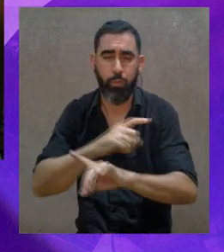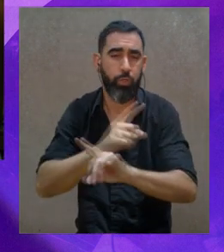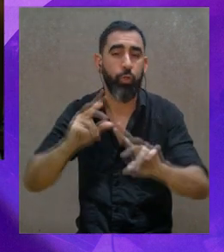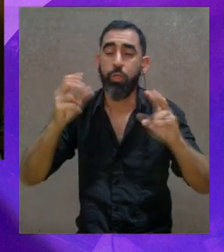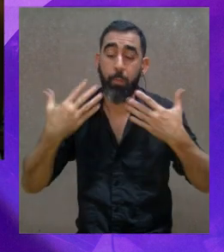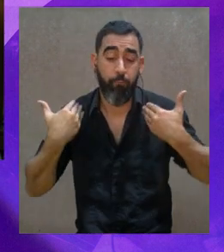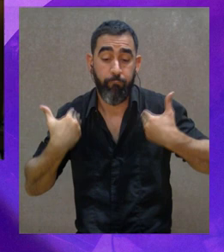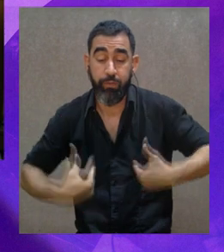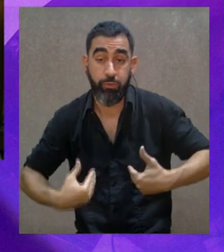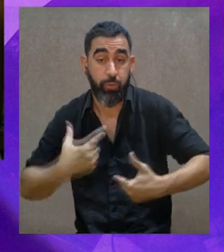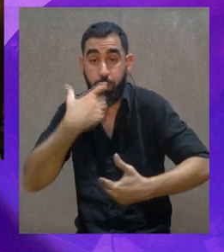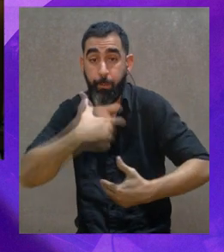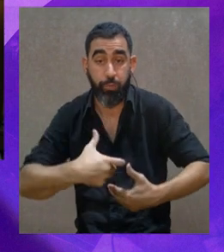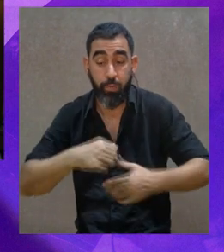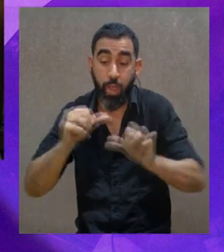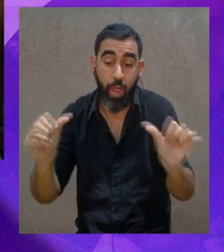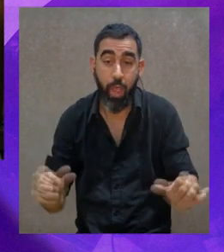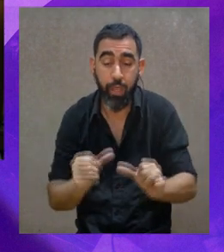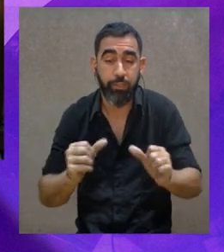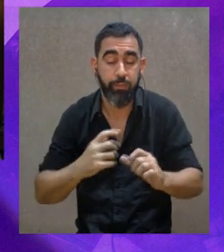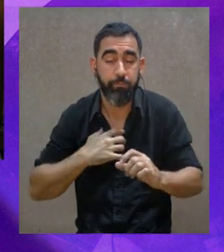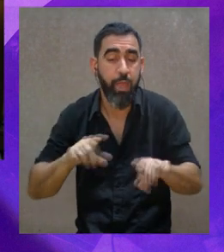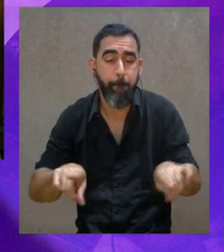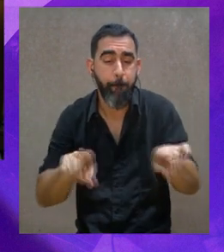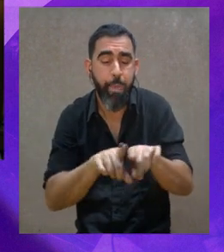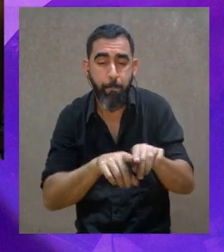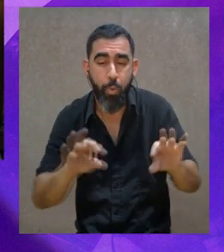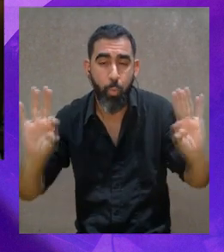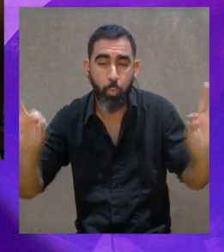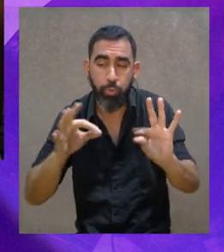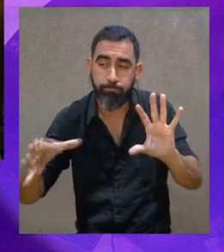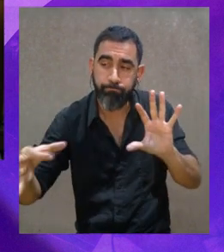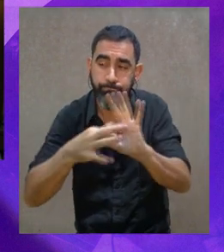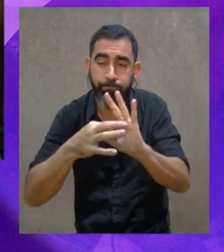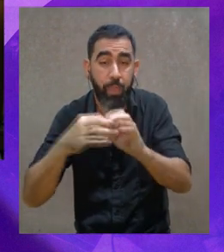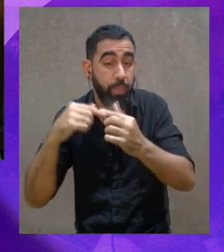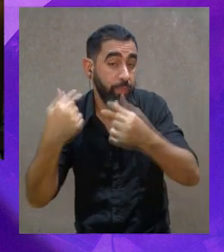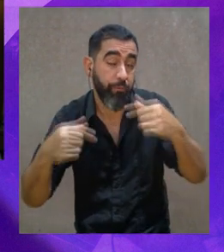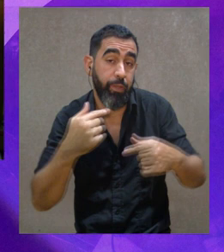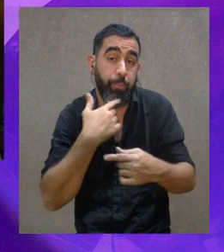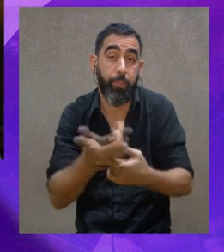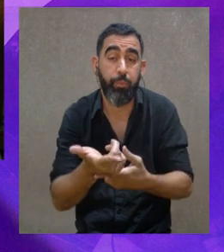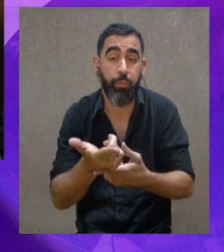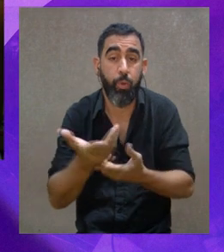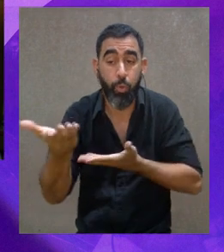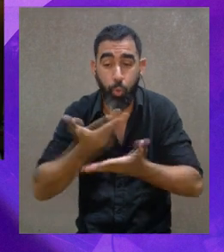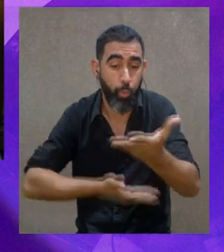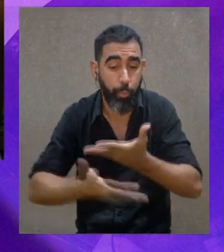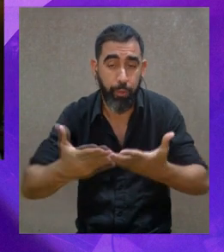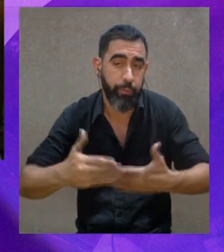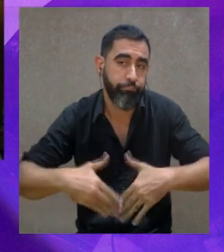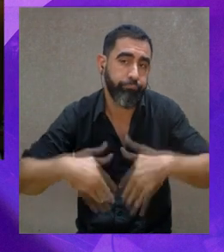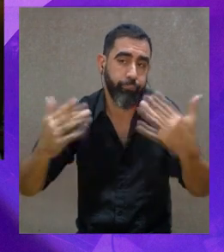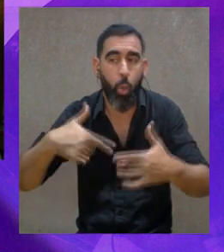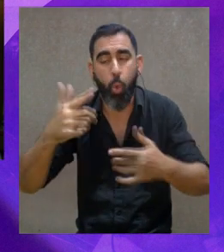siempre es como a poner la música como un complemento y no como algo esencial en la educación formal? ¿Por qué siempre se